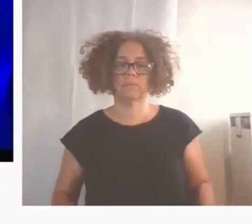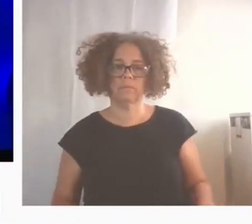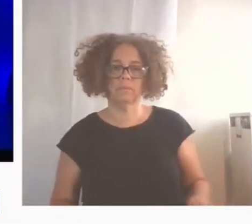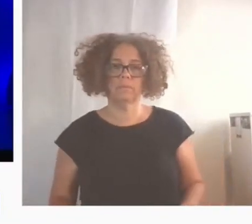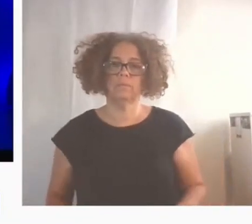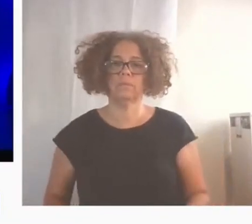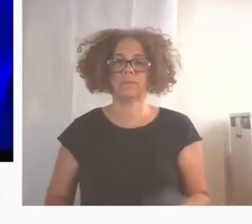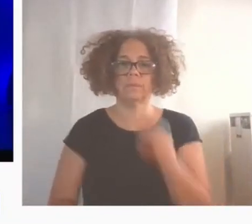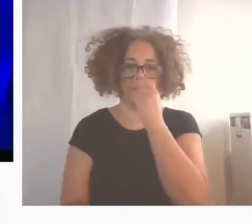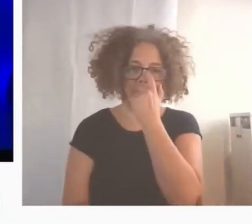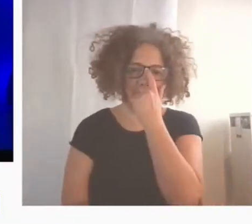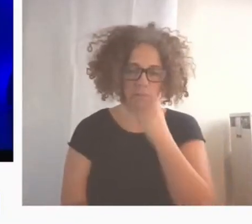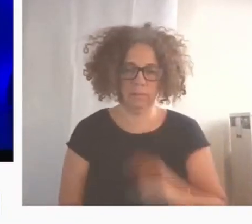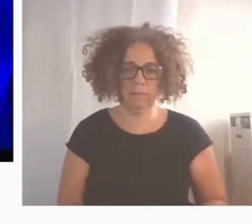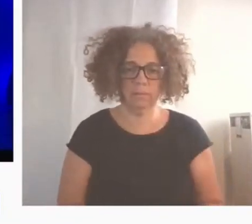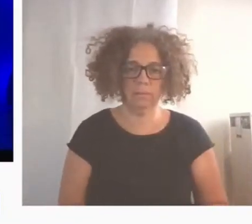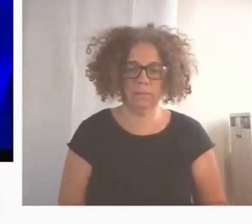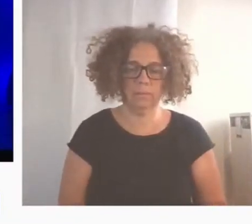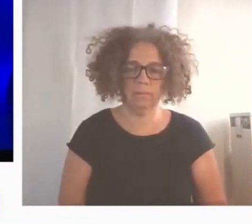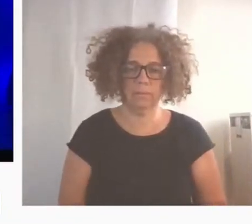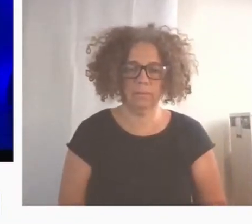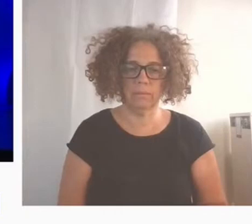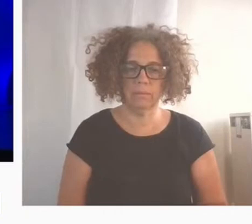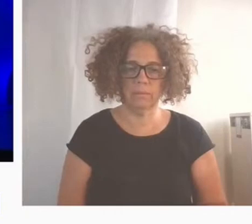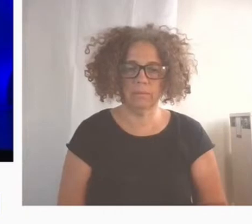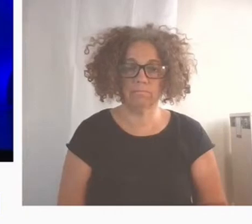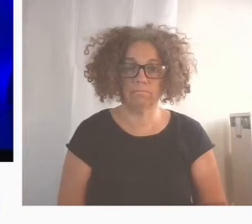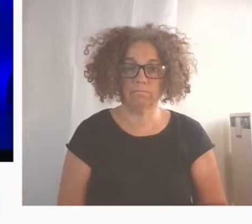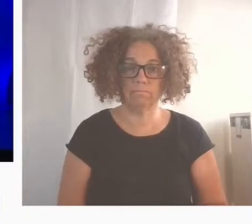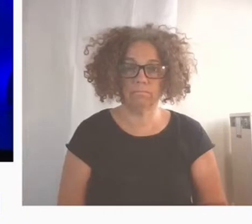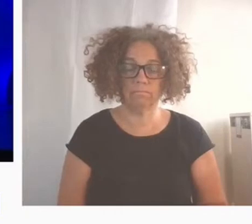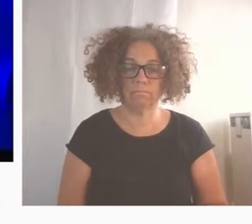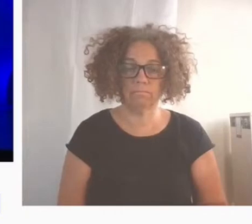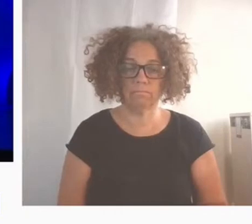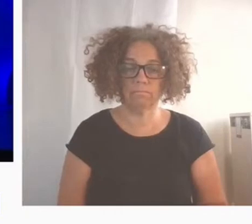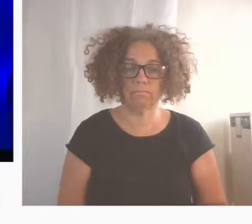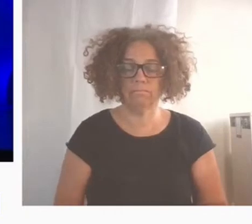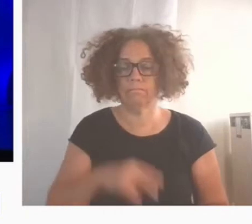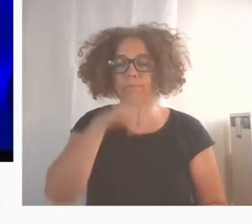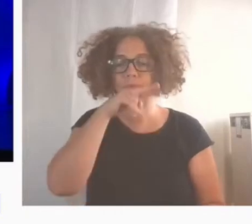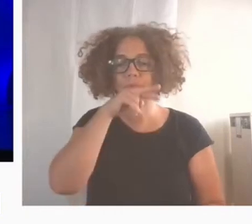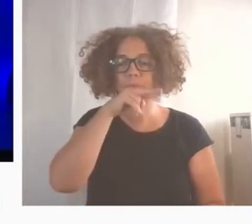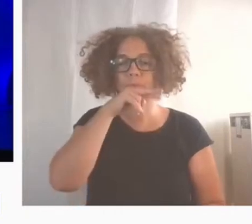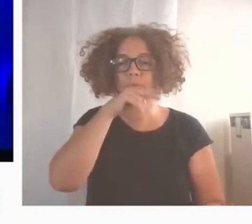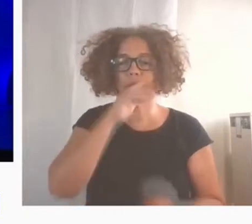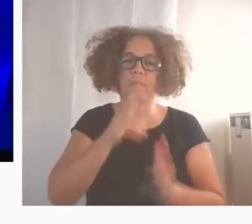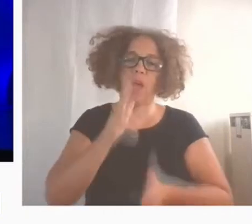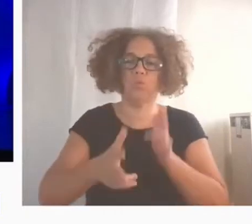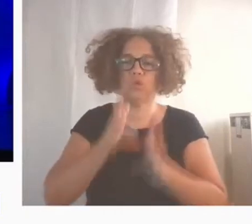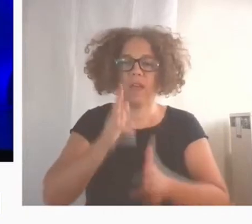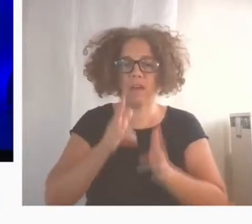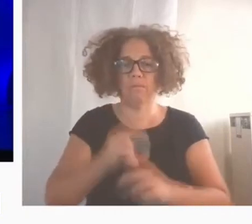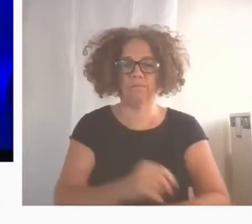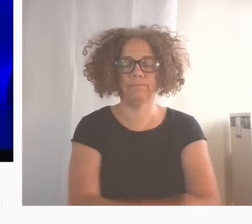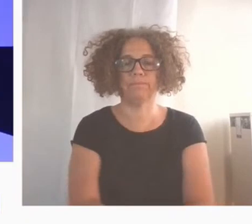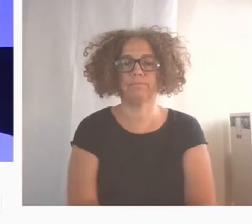Agintariak, ekintzaileak, egun onguzteoi. Berrikuntzaren oinarria gizartaren eraldaketa denez,